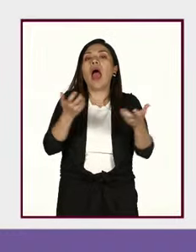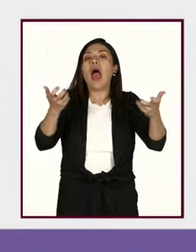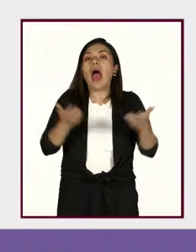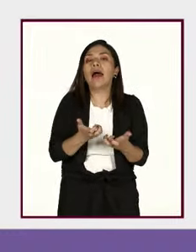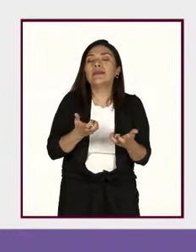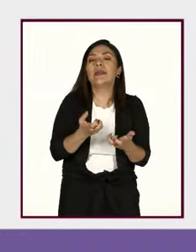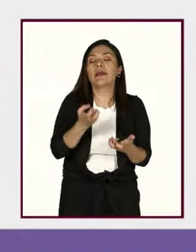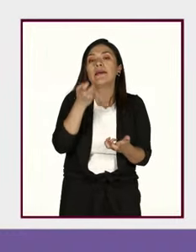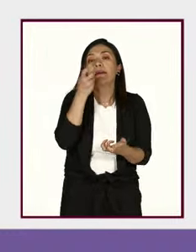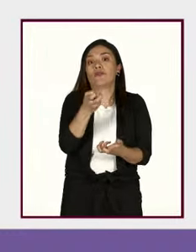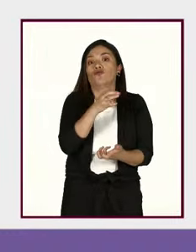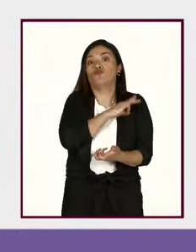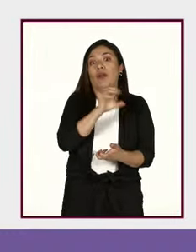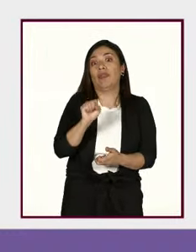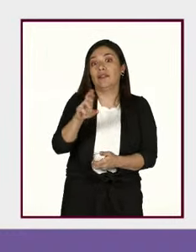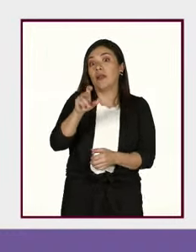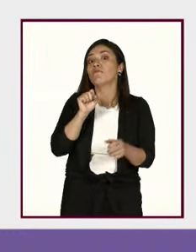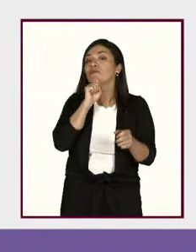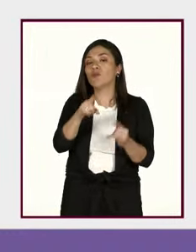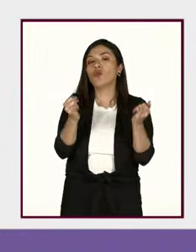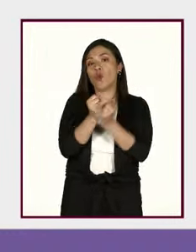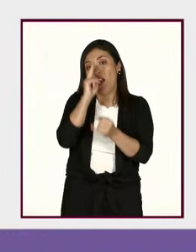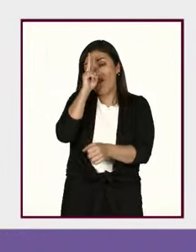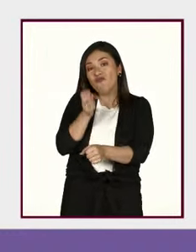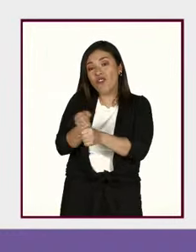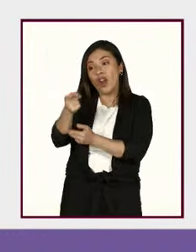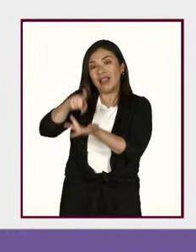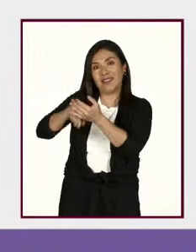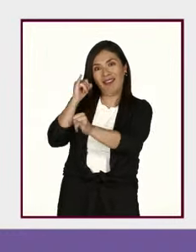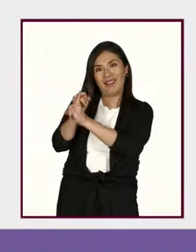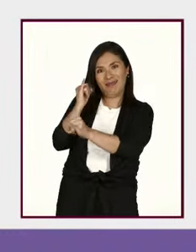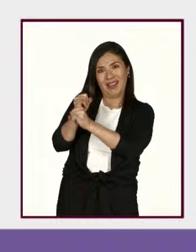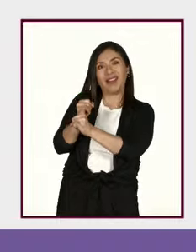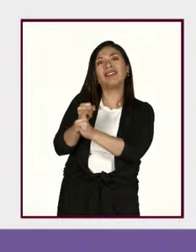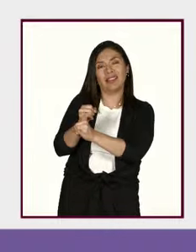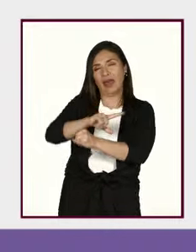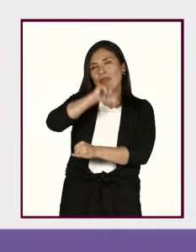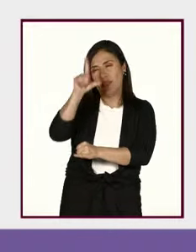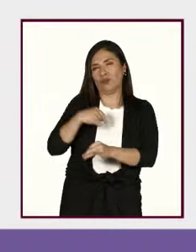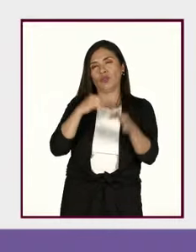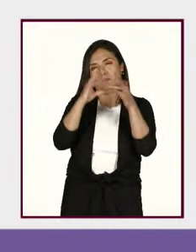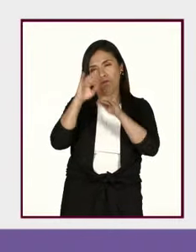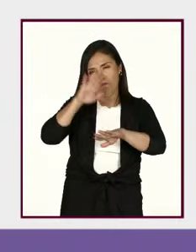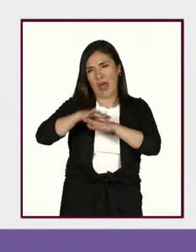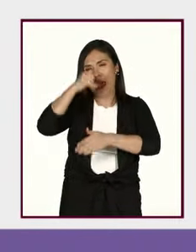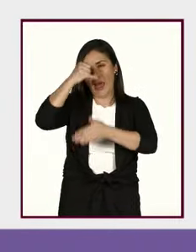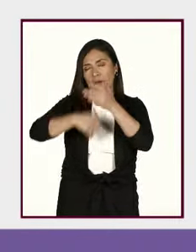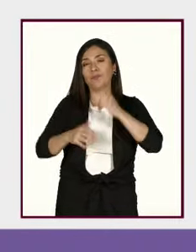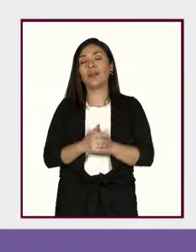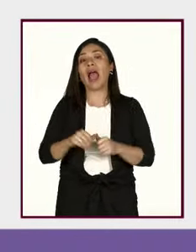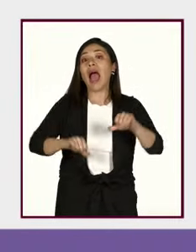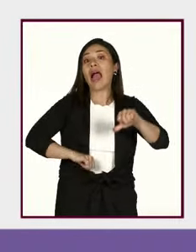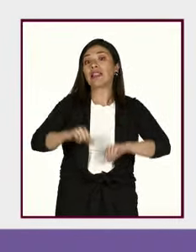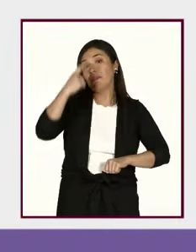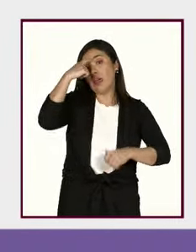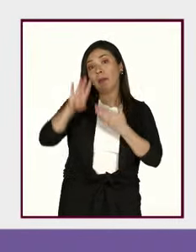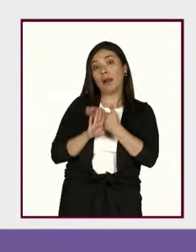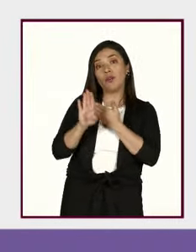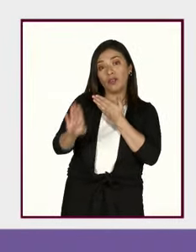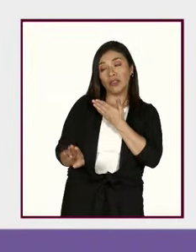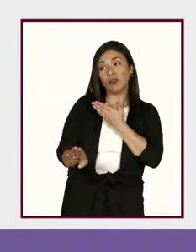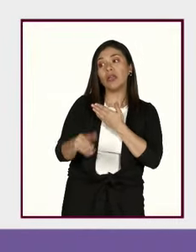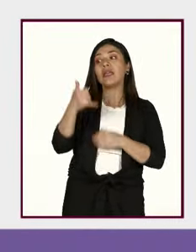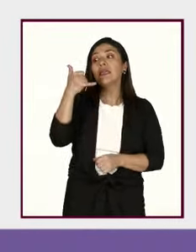que pues constituyen violencia digital y mediática que en un momento vamos a ver a más detalle acciones de prevención y acciones de